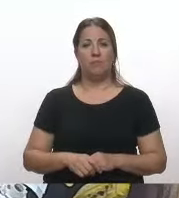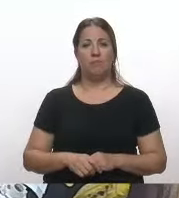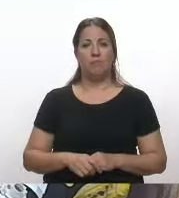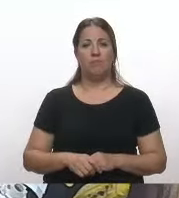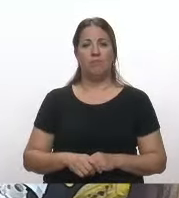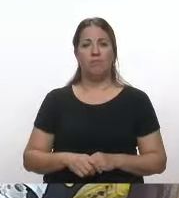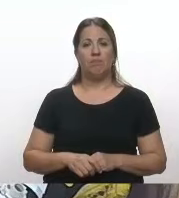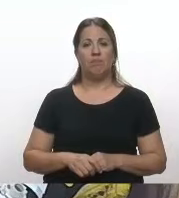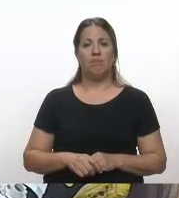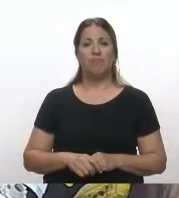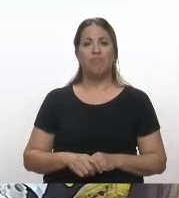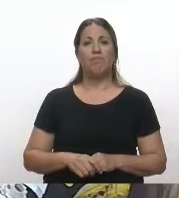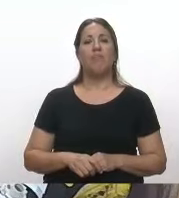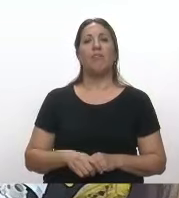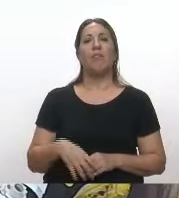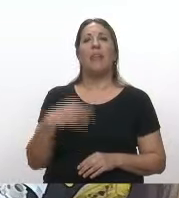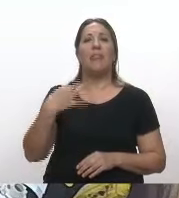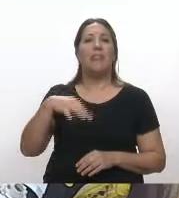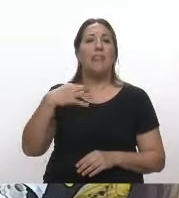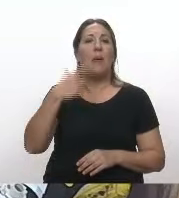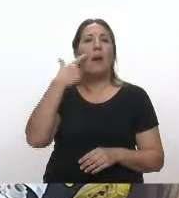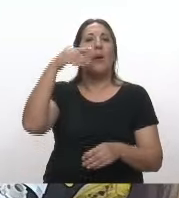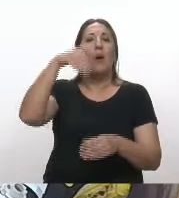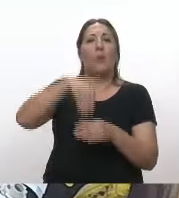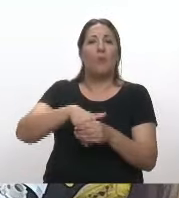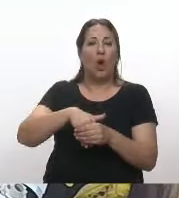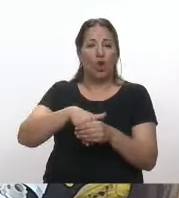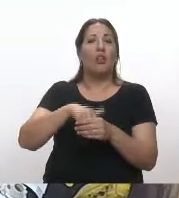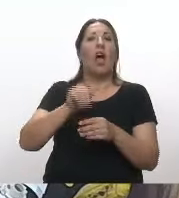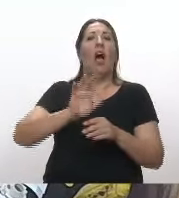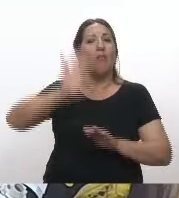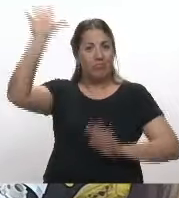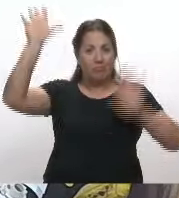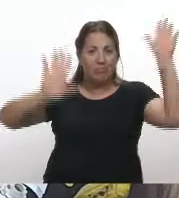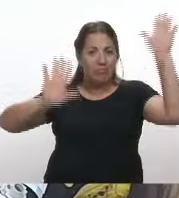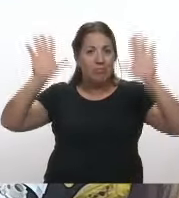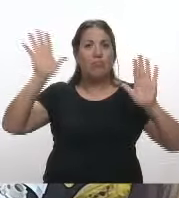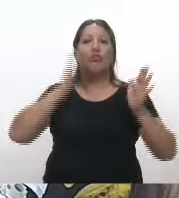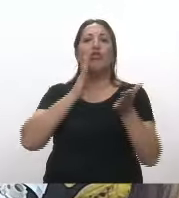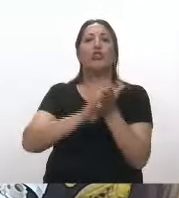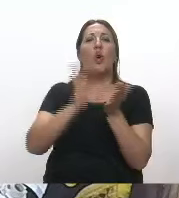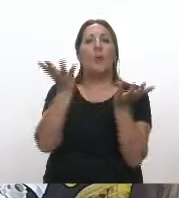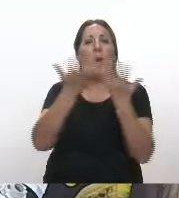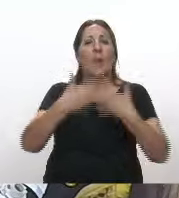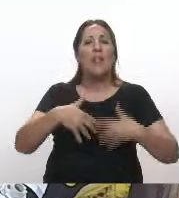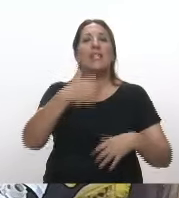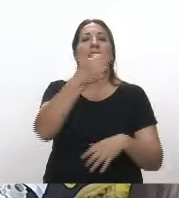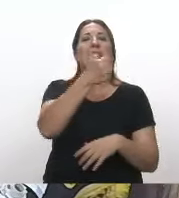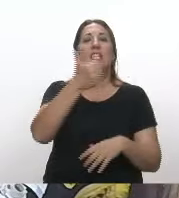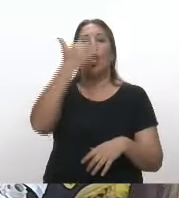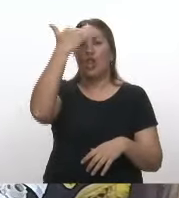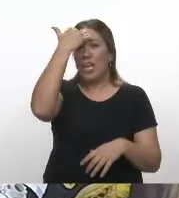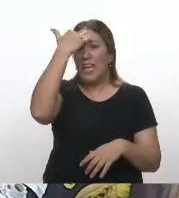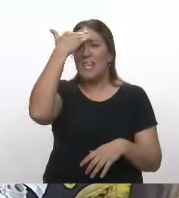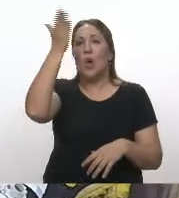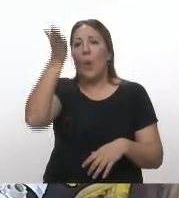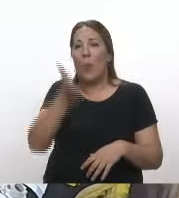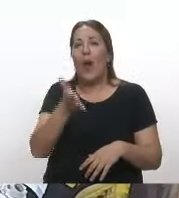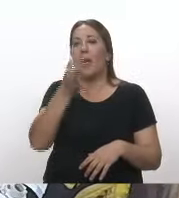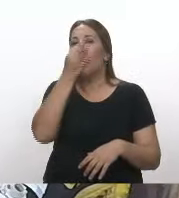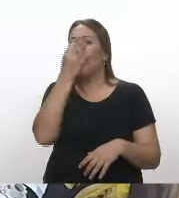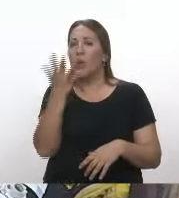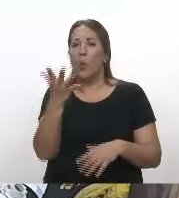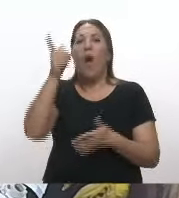Corresponde entonces votar la habilitación sobre tablas a mano alzada del proyecto 615-24 de